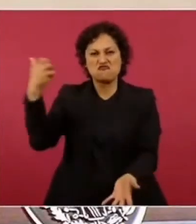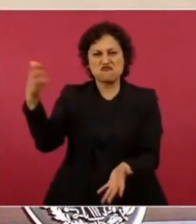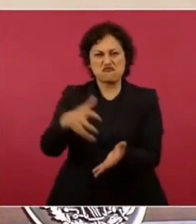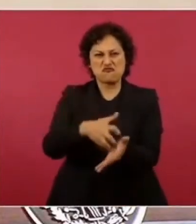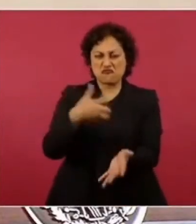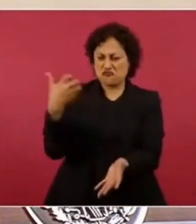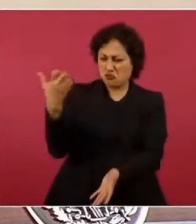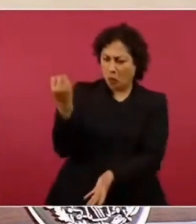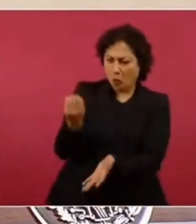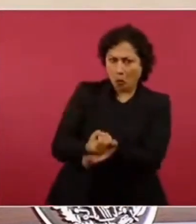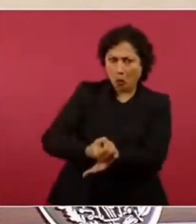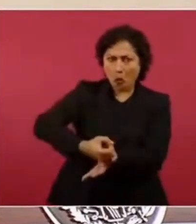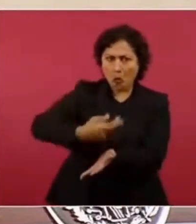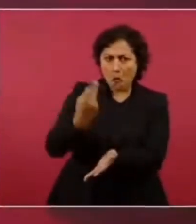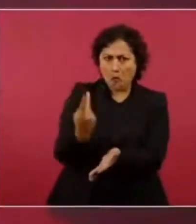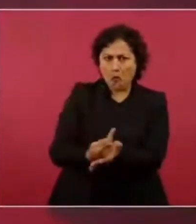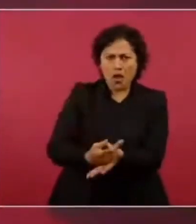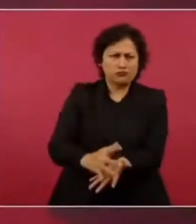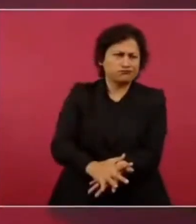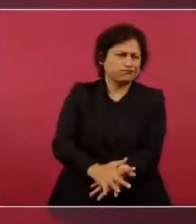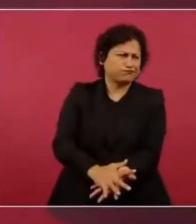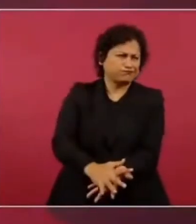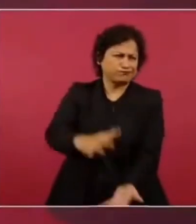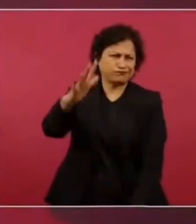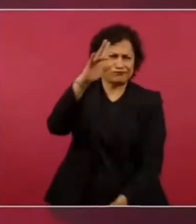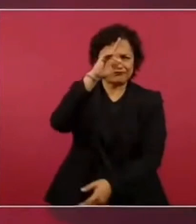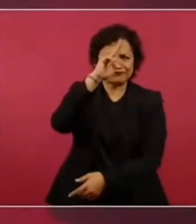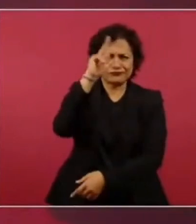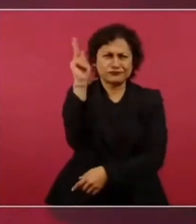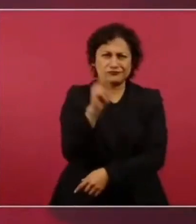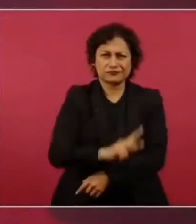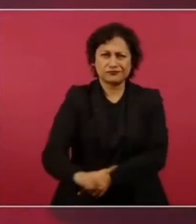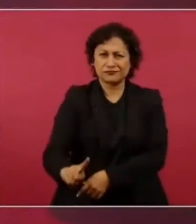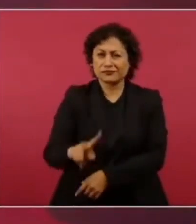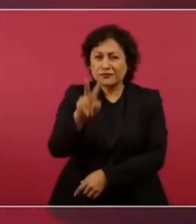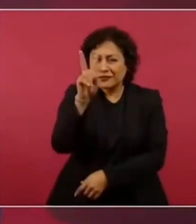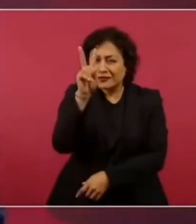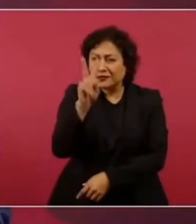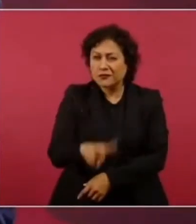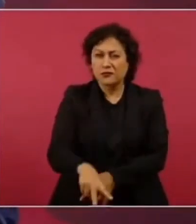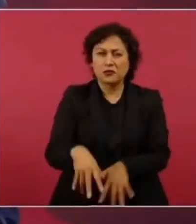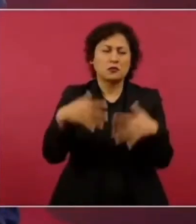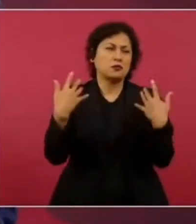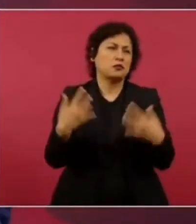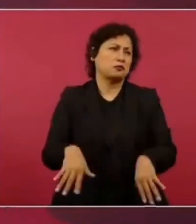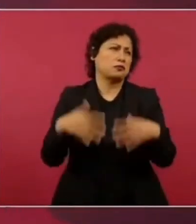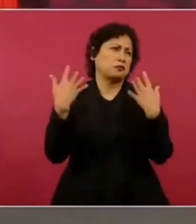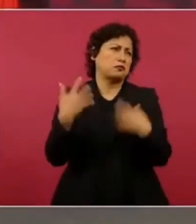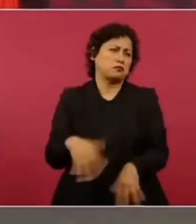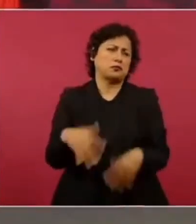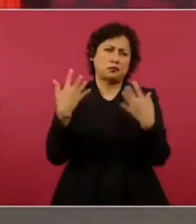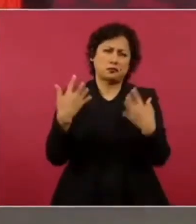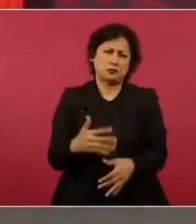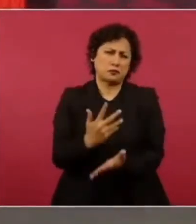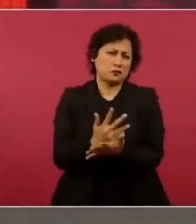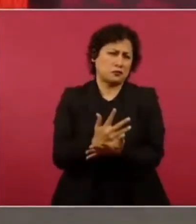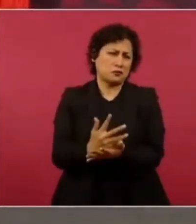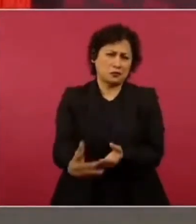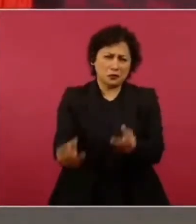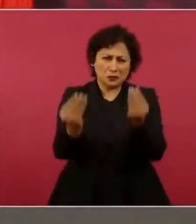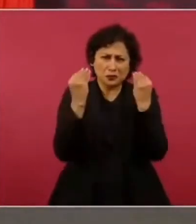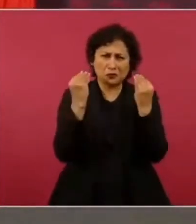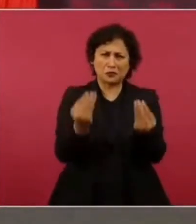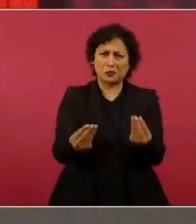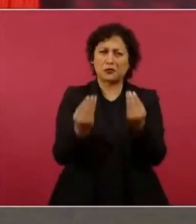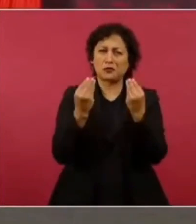Pero con mucho una cantidad superior a